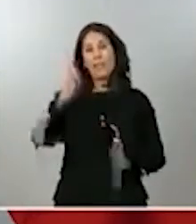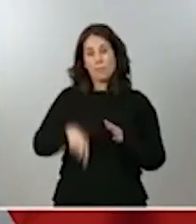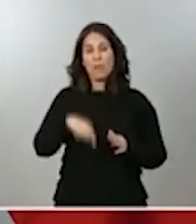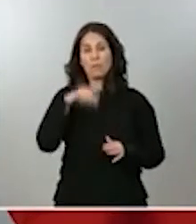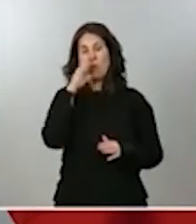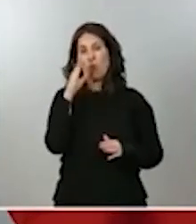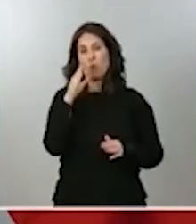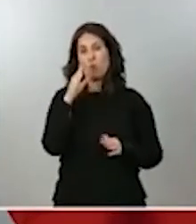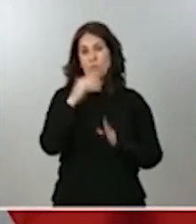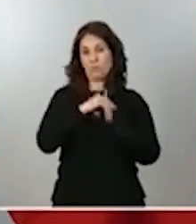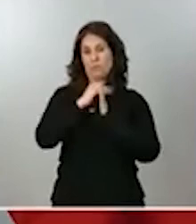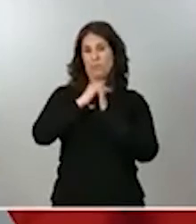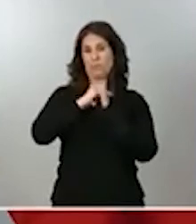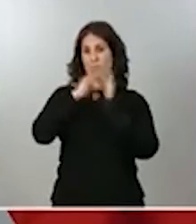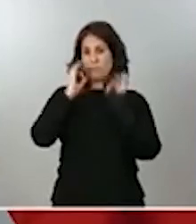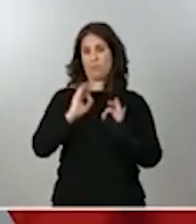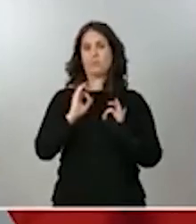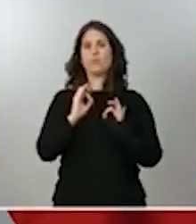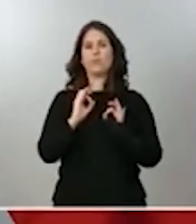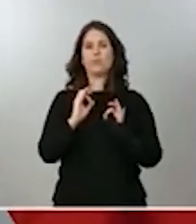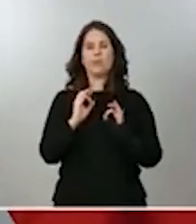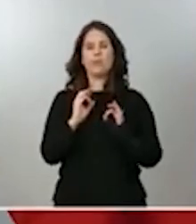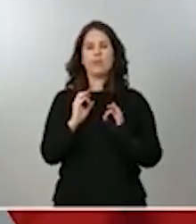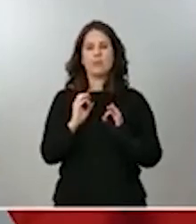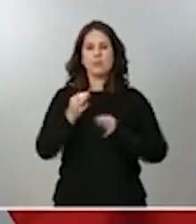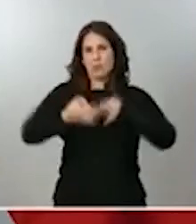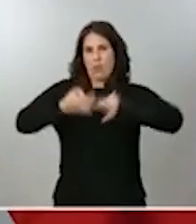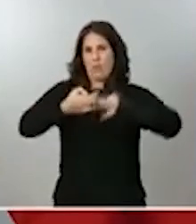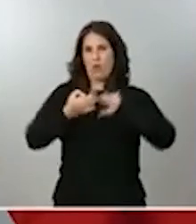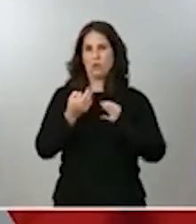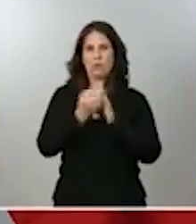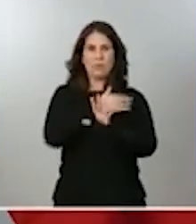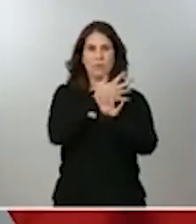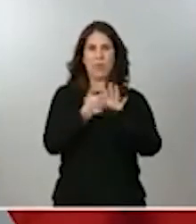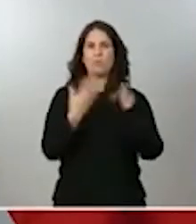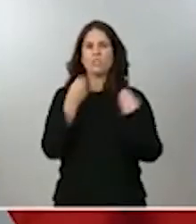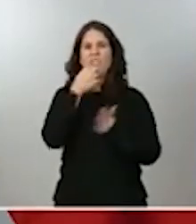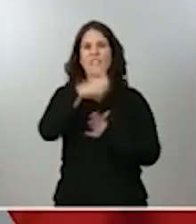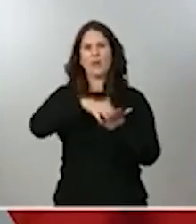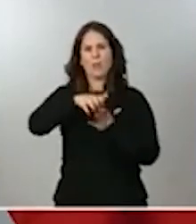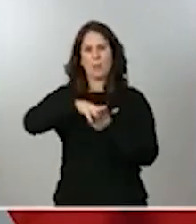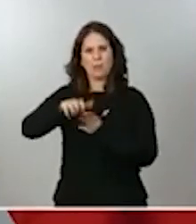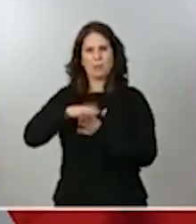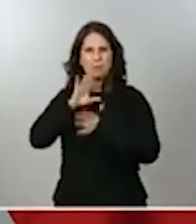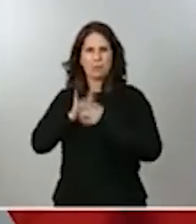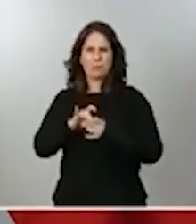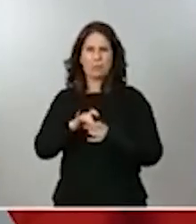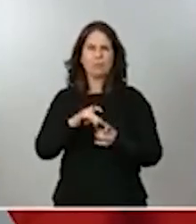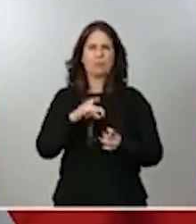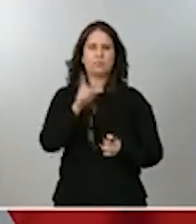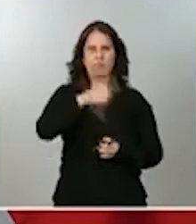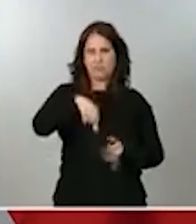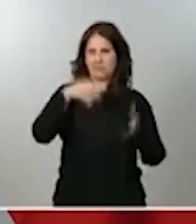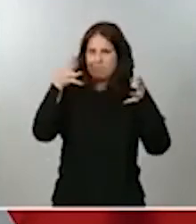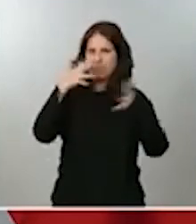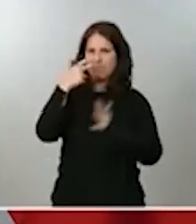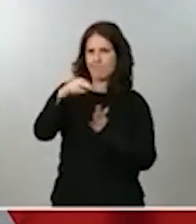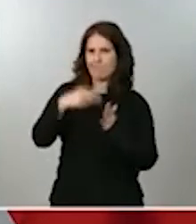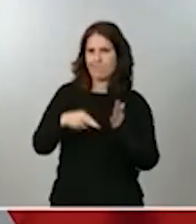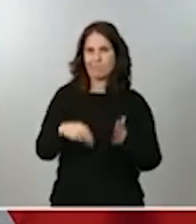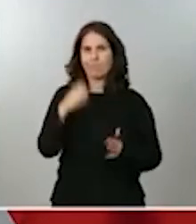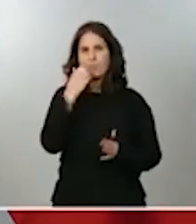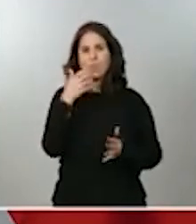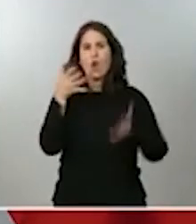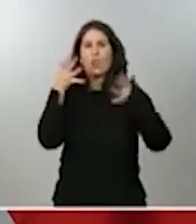tiene, ha estado sometida y sujeta a multiplicidad de informes que les invito a que lean, singularmente el Consejo de Estado, por